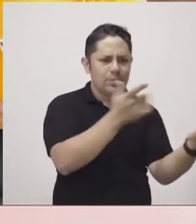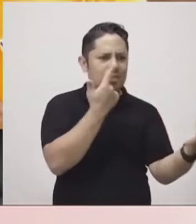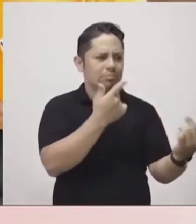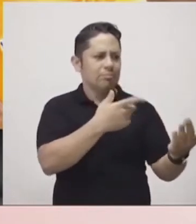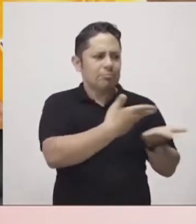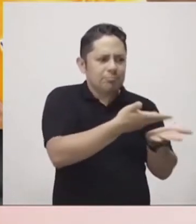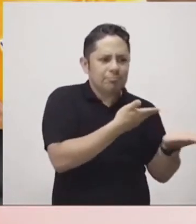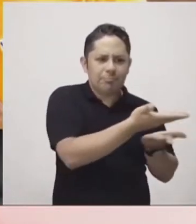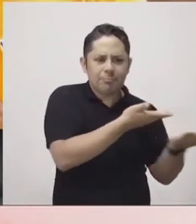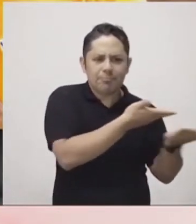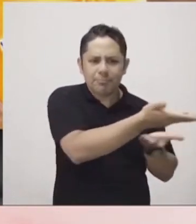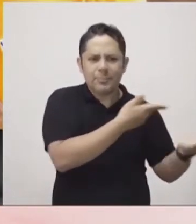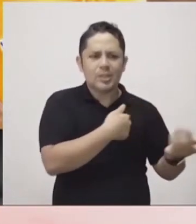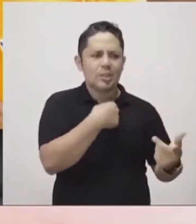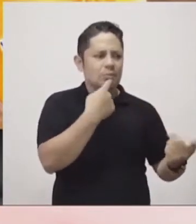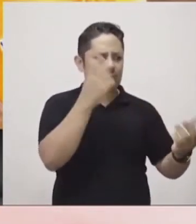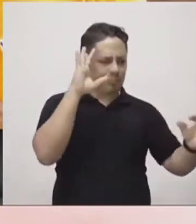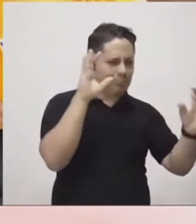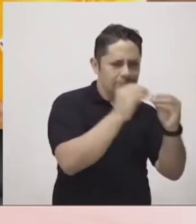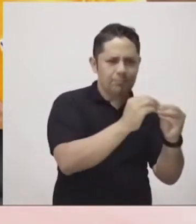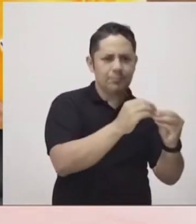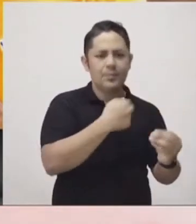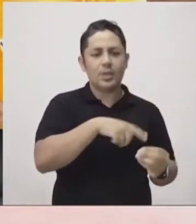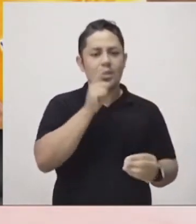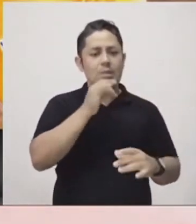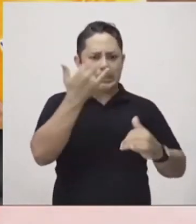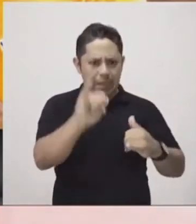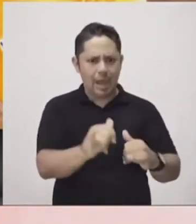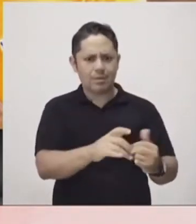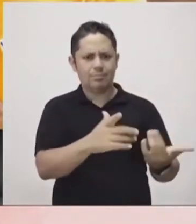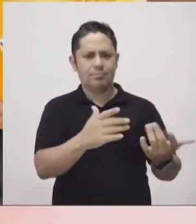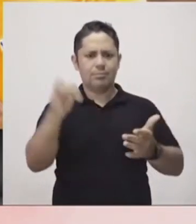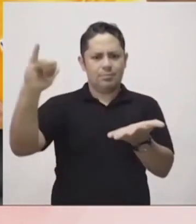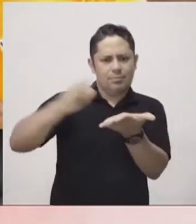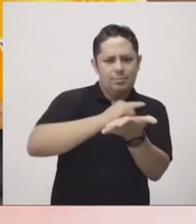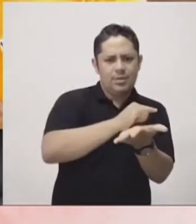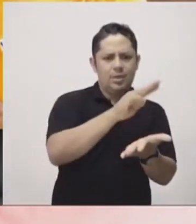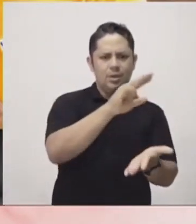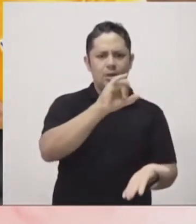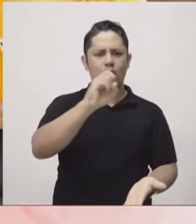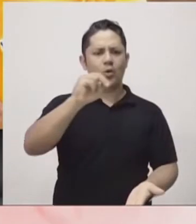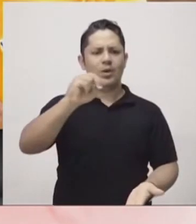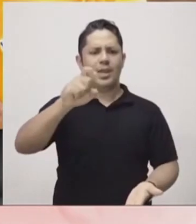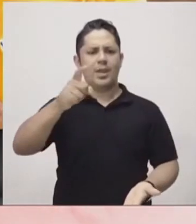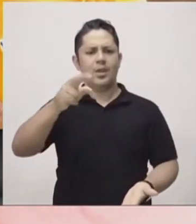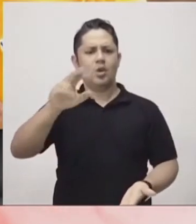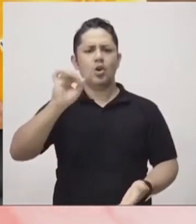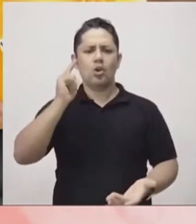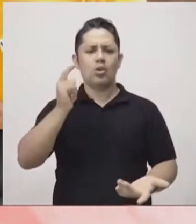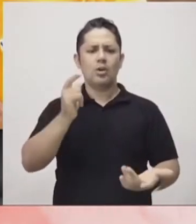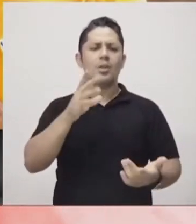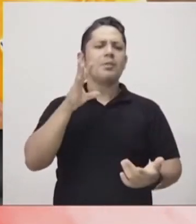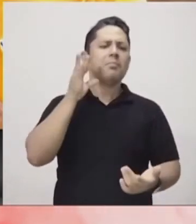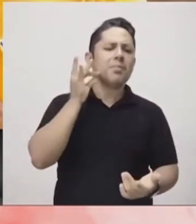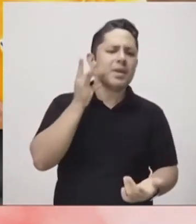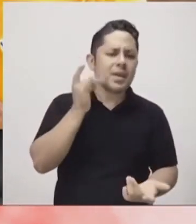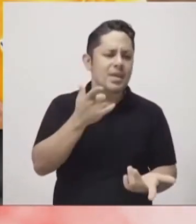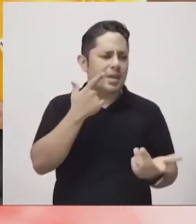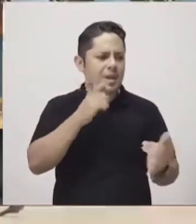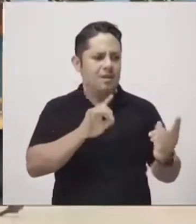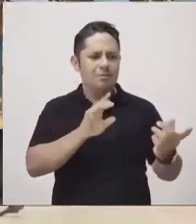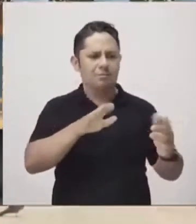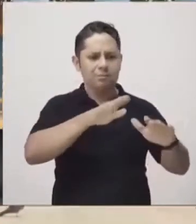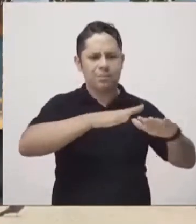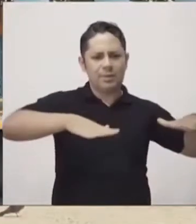paulatinamente, muy controlado y sin poner en riesgo a la población, entonces es importante que la población sepa de que pues tenemos